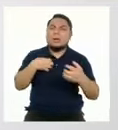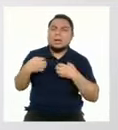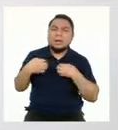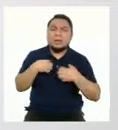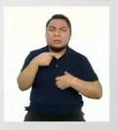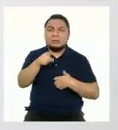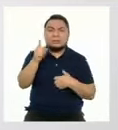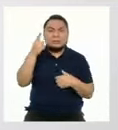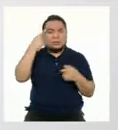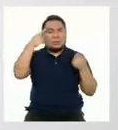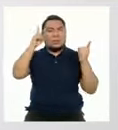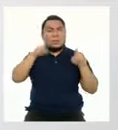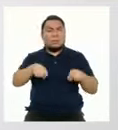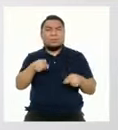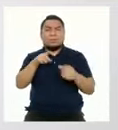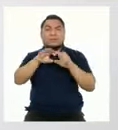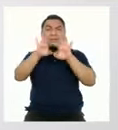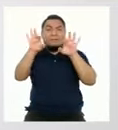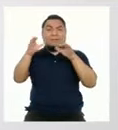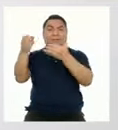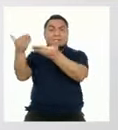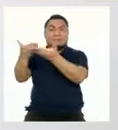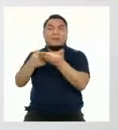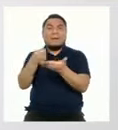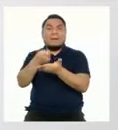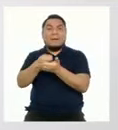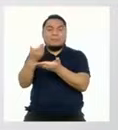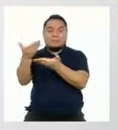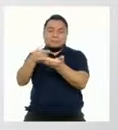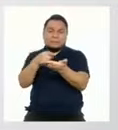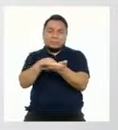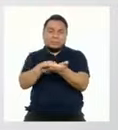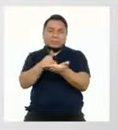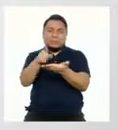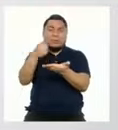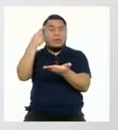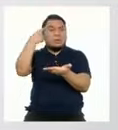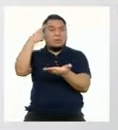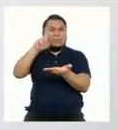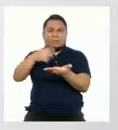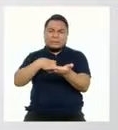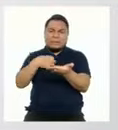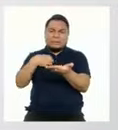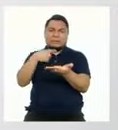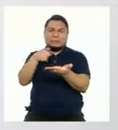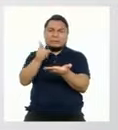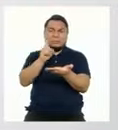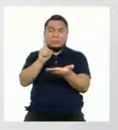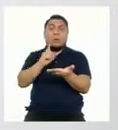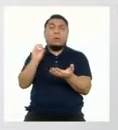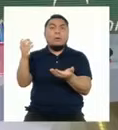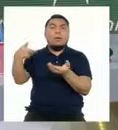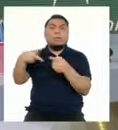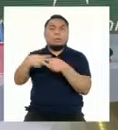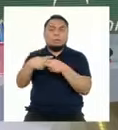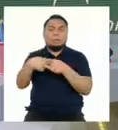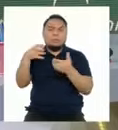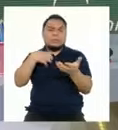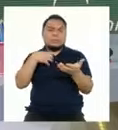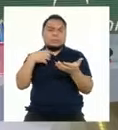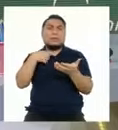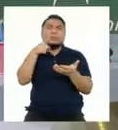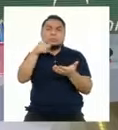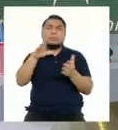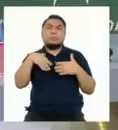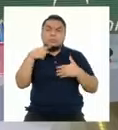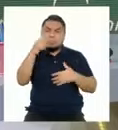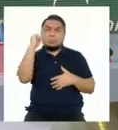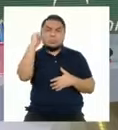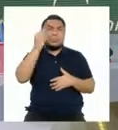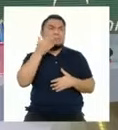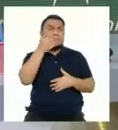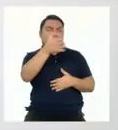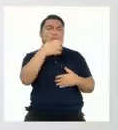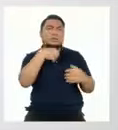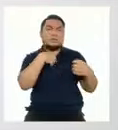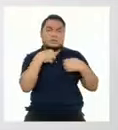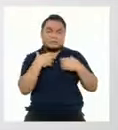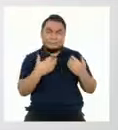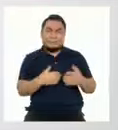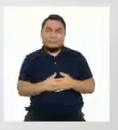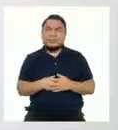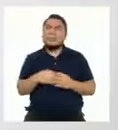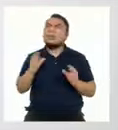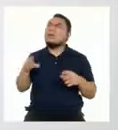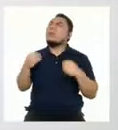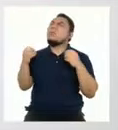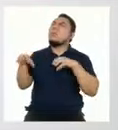estuvieras de acuerdo con tu facturación o tuvieses un problema operativo no atendido. ¿Y cómo funciona eso?